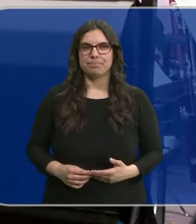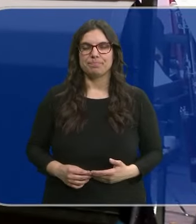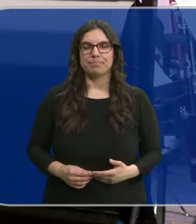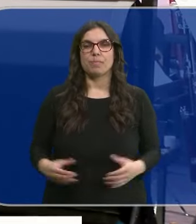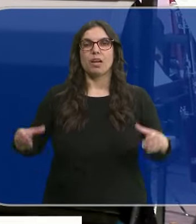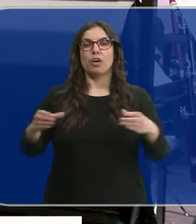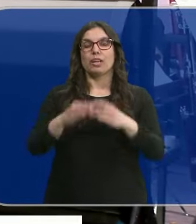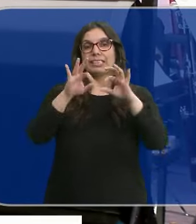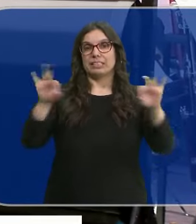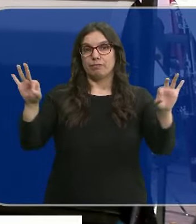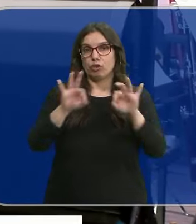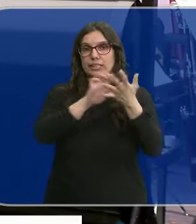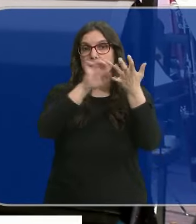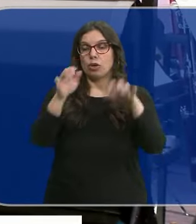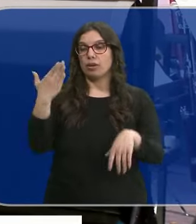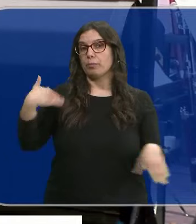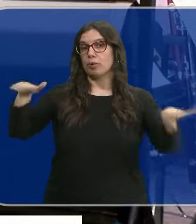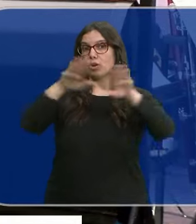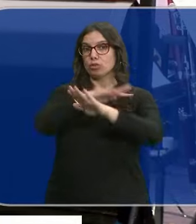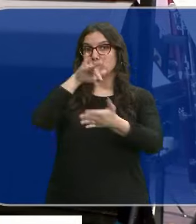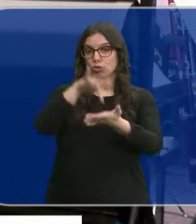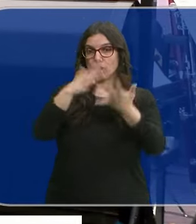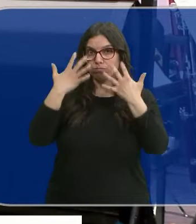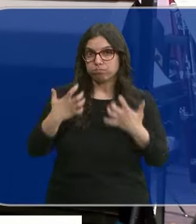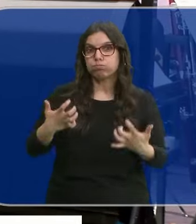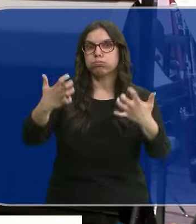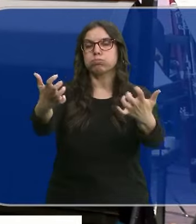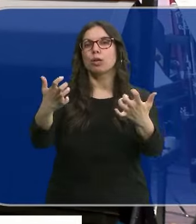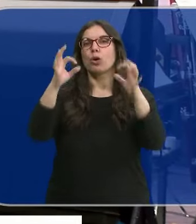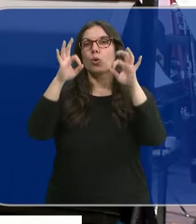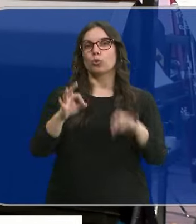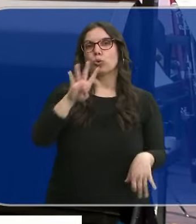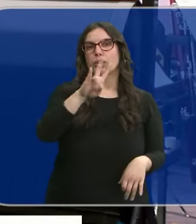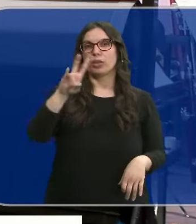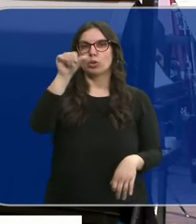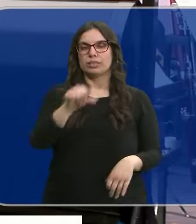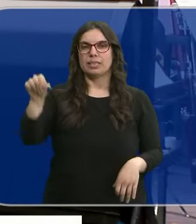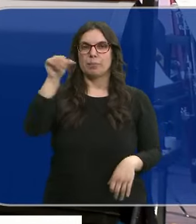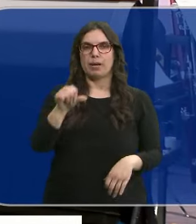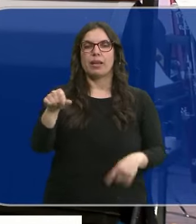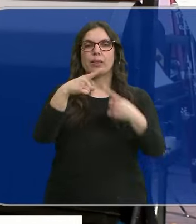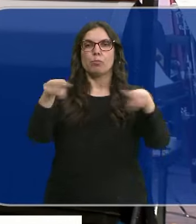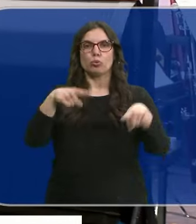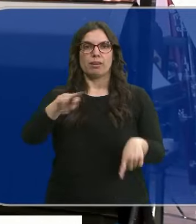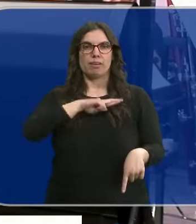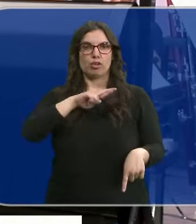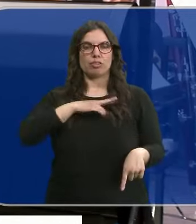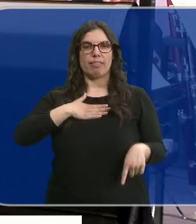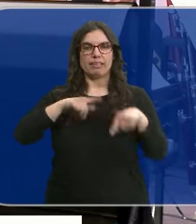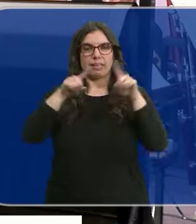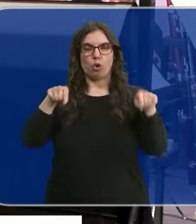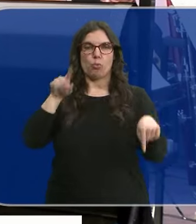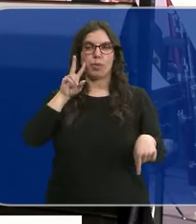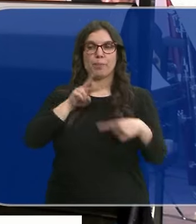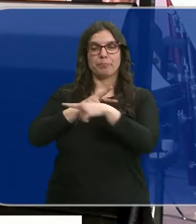La Orquesta Sinfónica de Castilla y León ofreció anoche un concierto en la 42 Semana de Música Sacra de Segovia. Este era uno de los platos fuertes